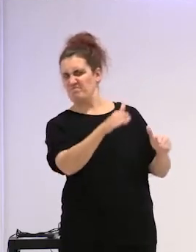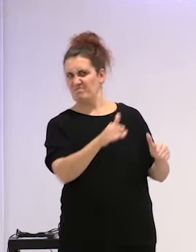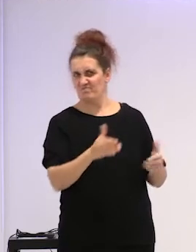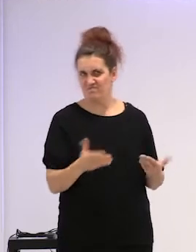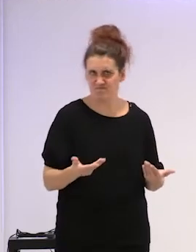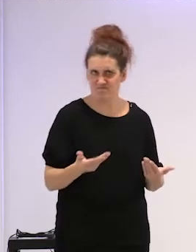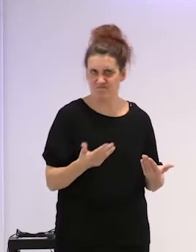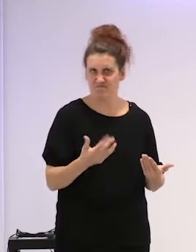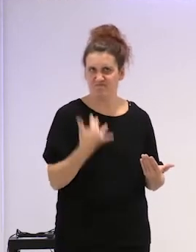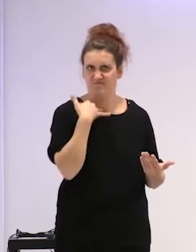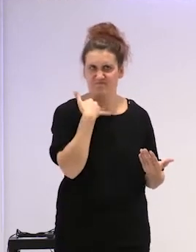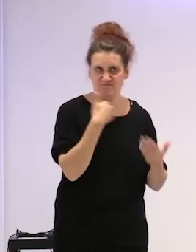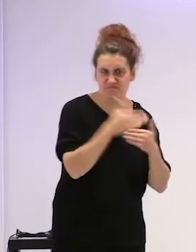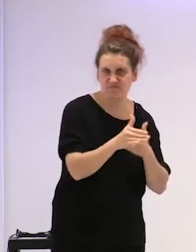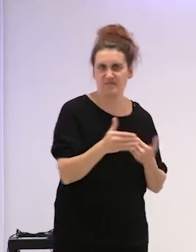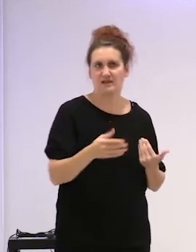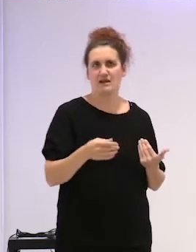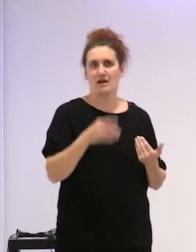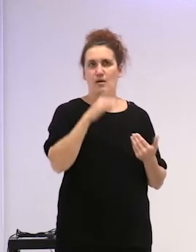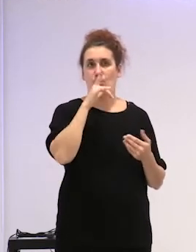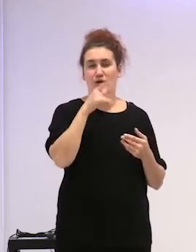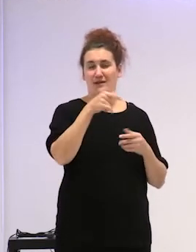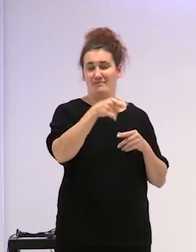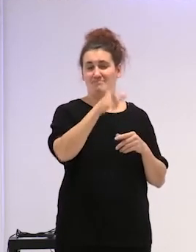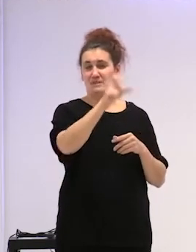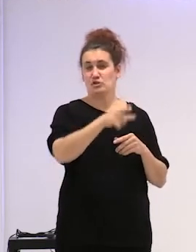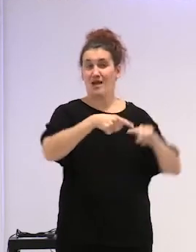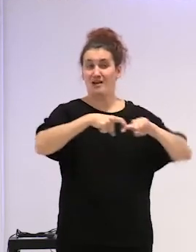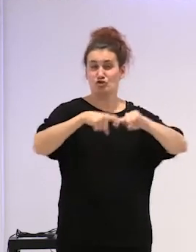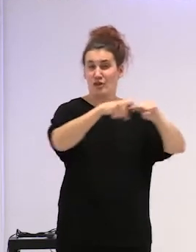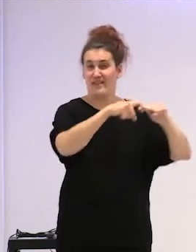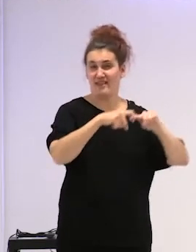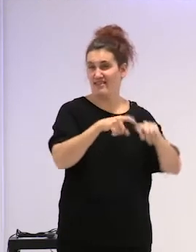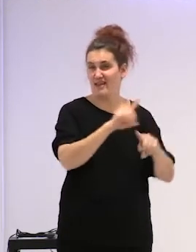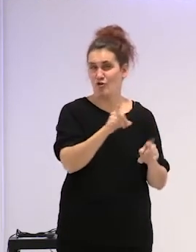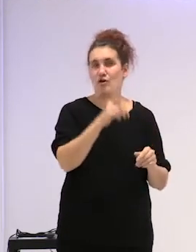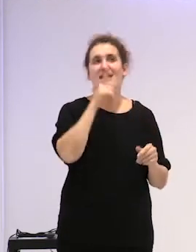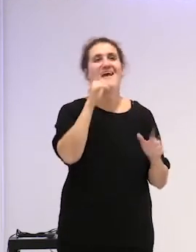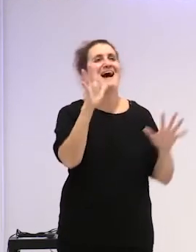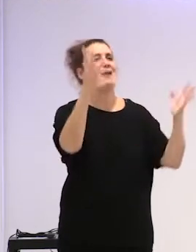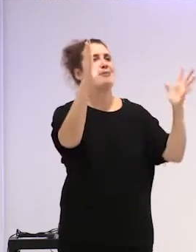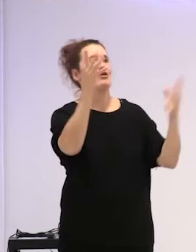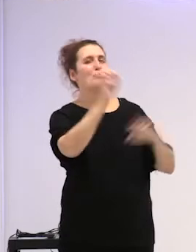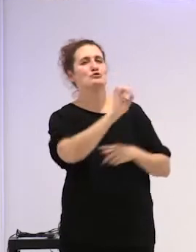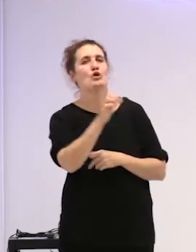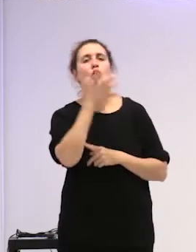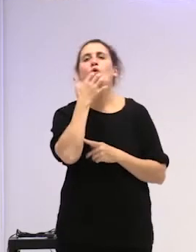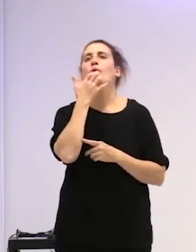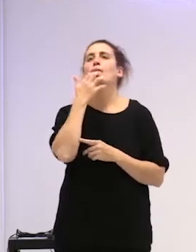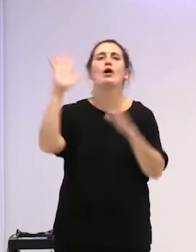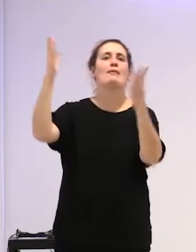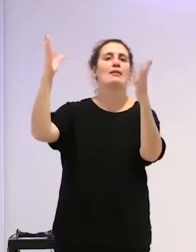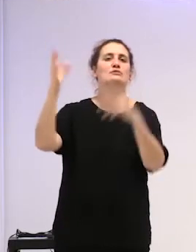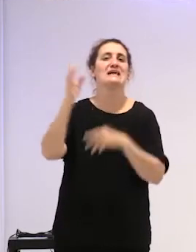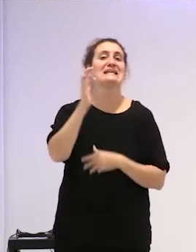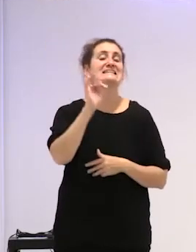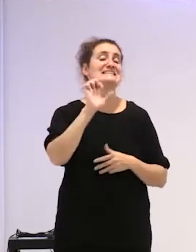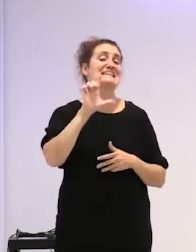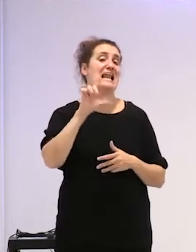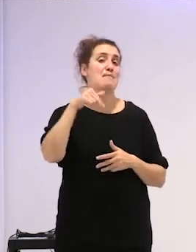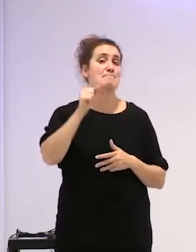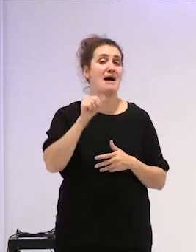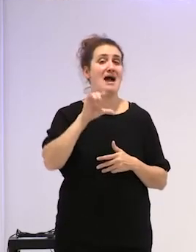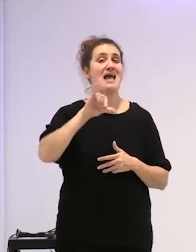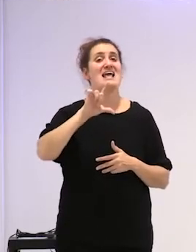a lo mejor nos solidarizamos con ella y le aplaudimos como le aplaudíamos a Thelma y Luis, cuando,